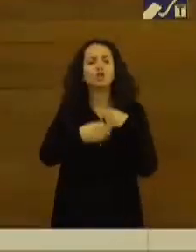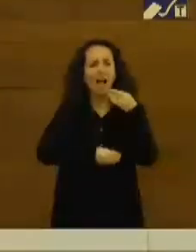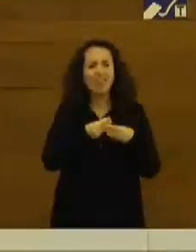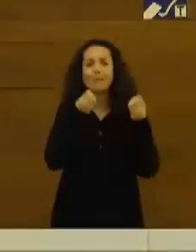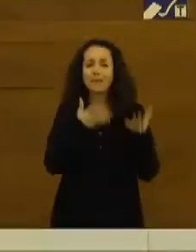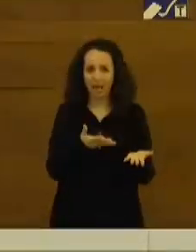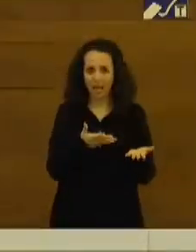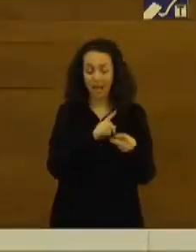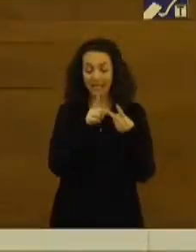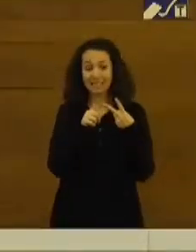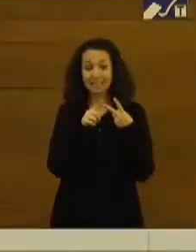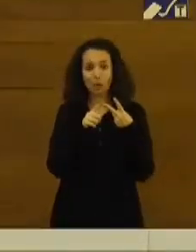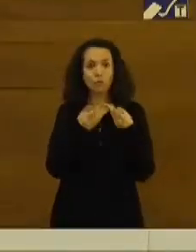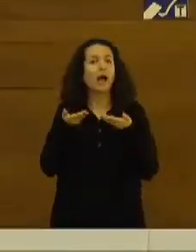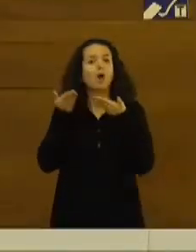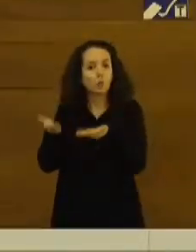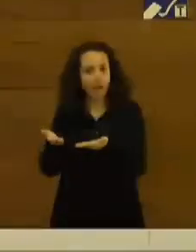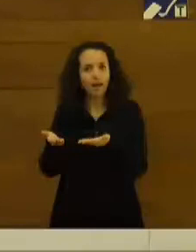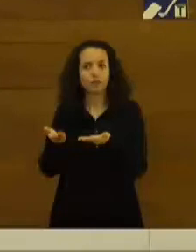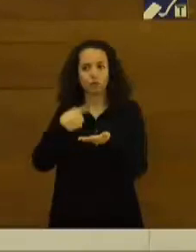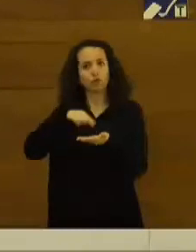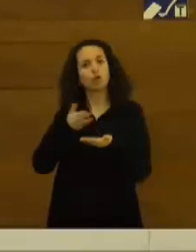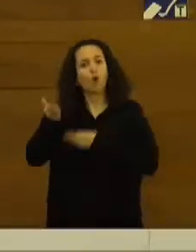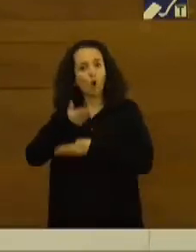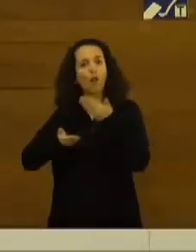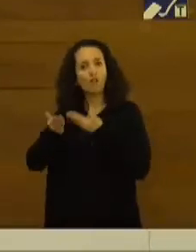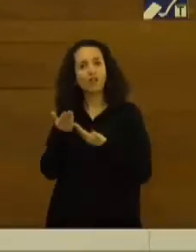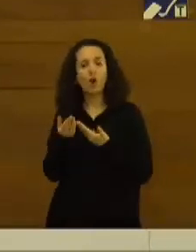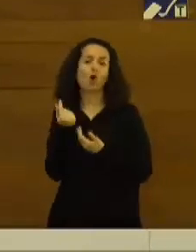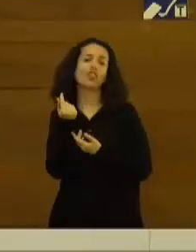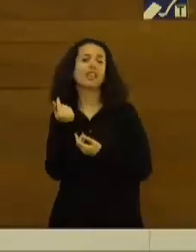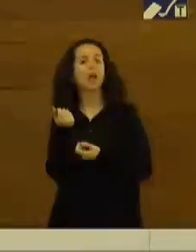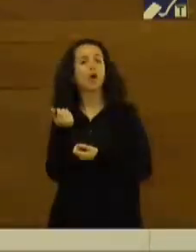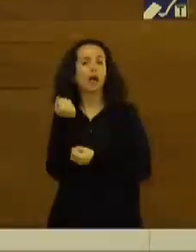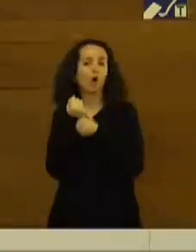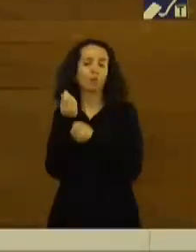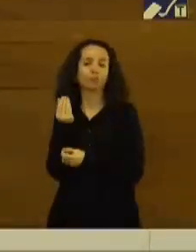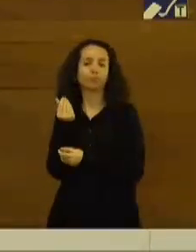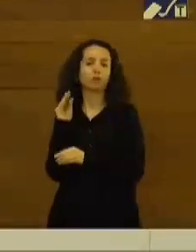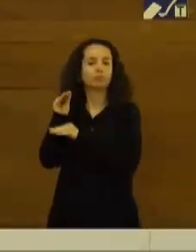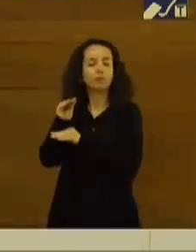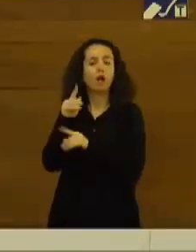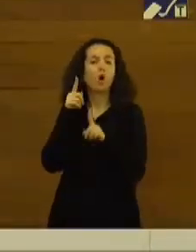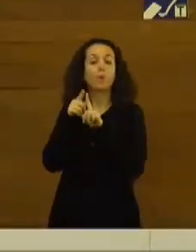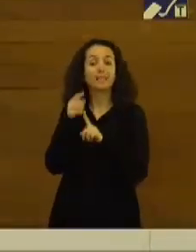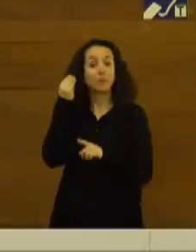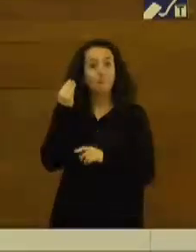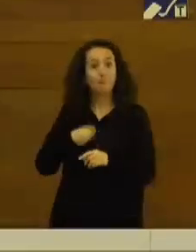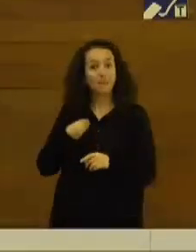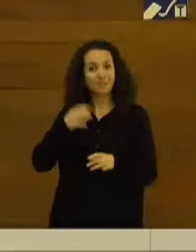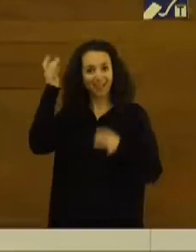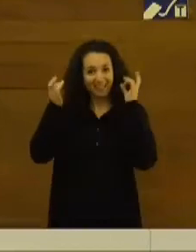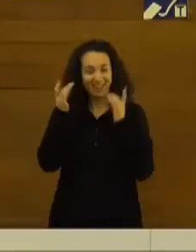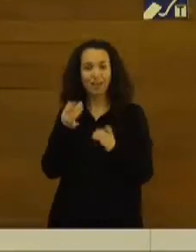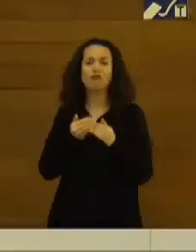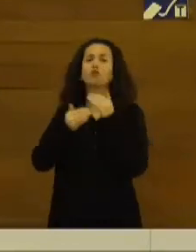haciendo. Y la segunda es ayudar, colaborar con esta ayuda económica a que esas iniciativas tengan el mejor futuro posible.